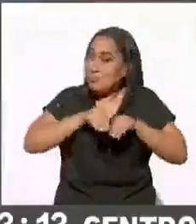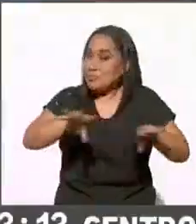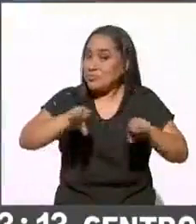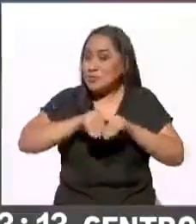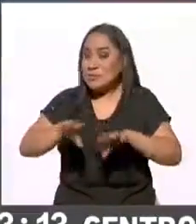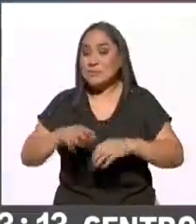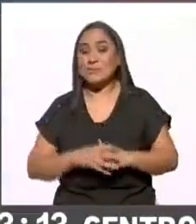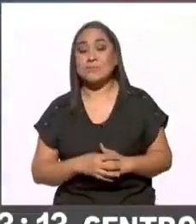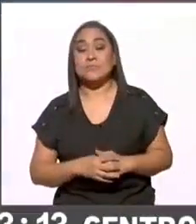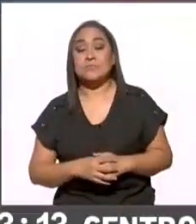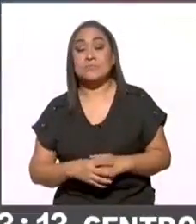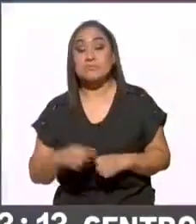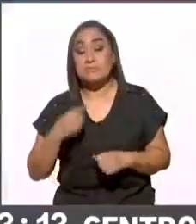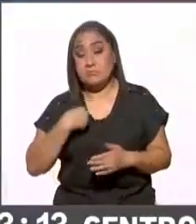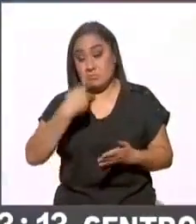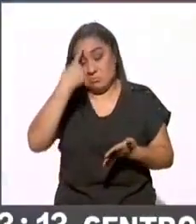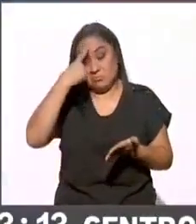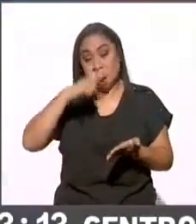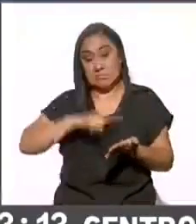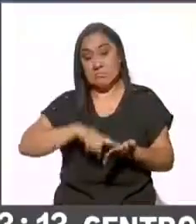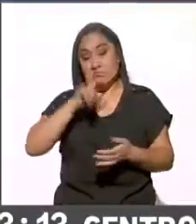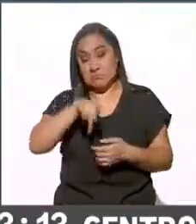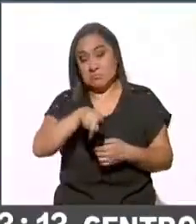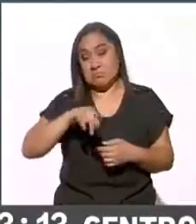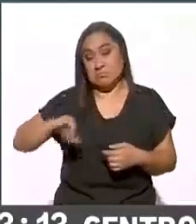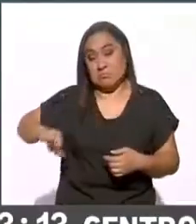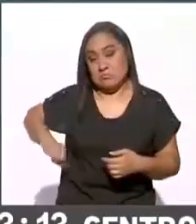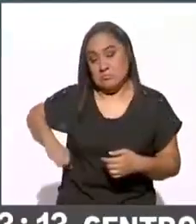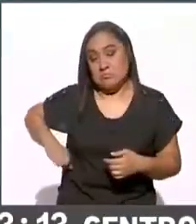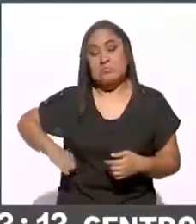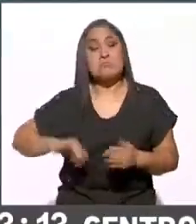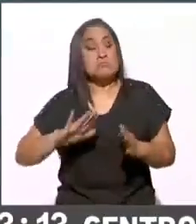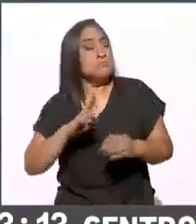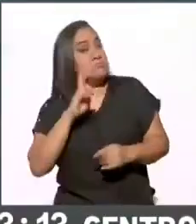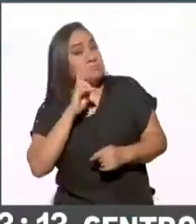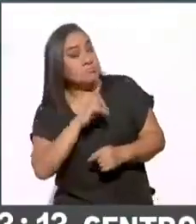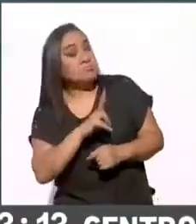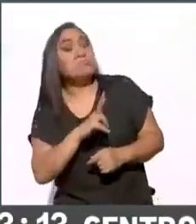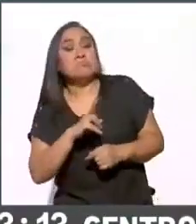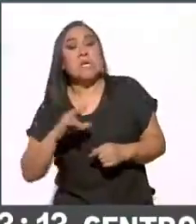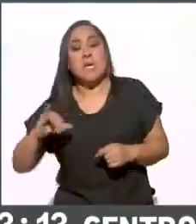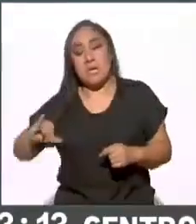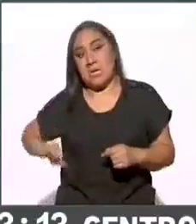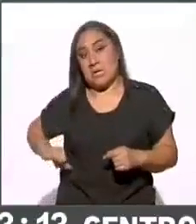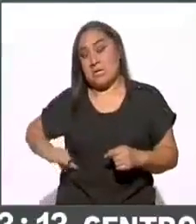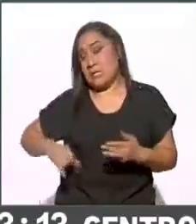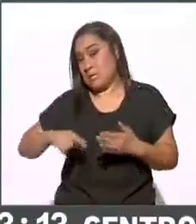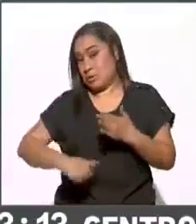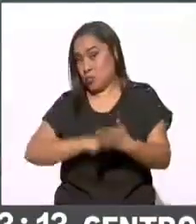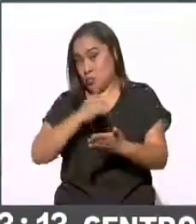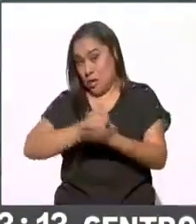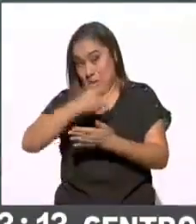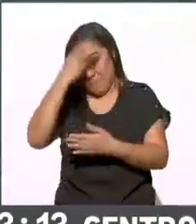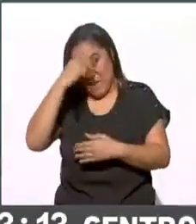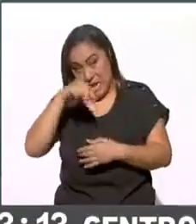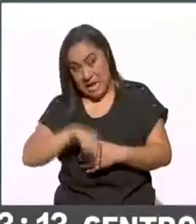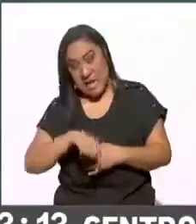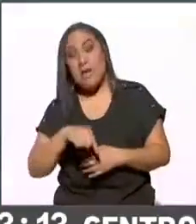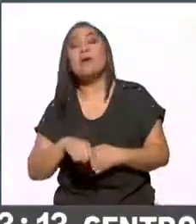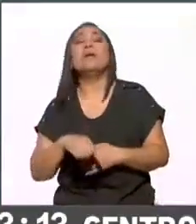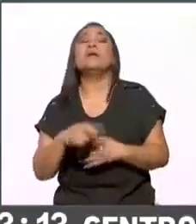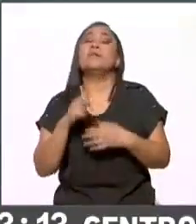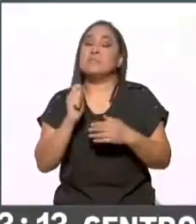Pues, creo que es interesante lo que comentan, Miguel. Bueno, interesante, primero, que sea la Ciudad de México con el mayor número de